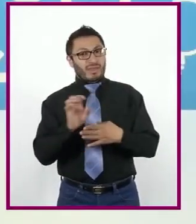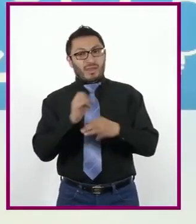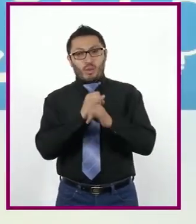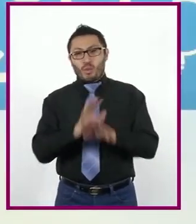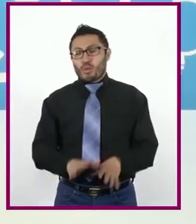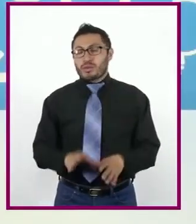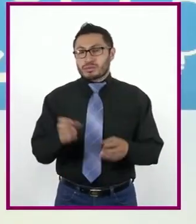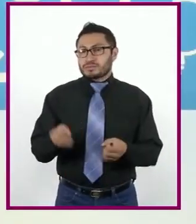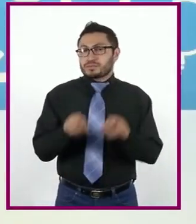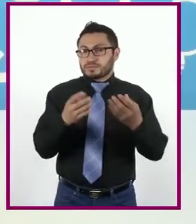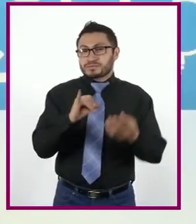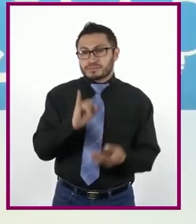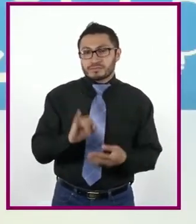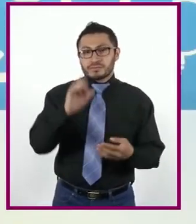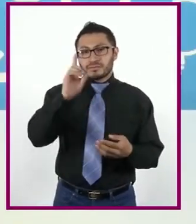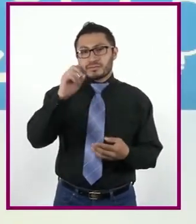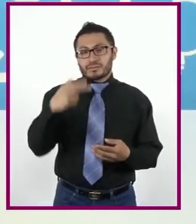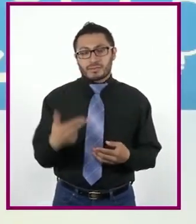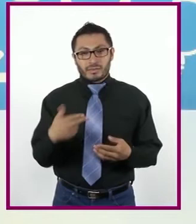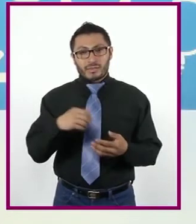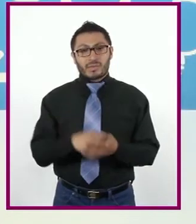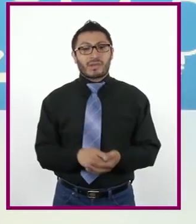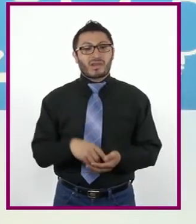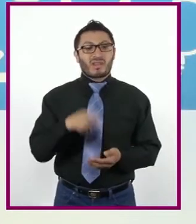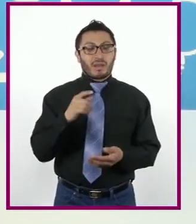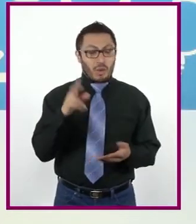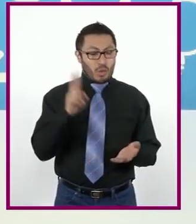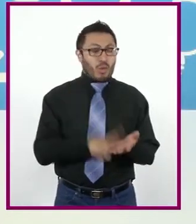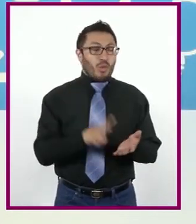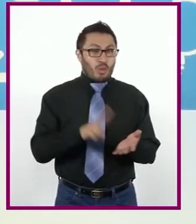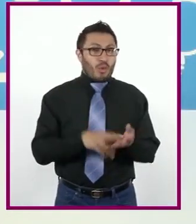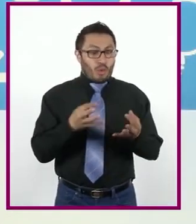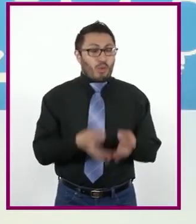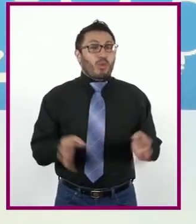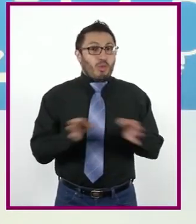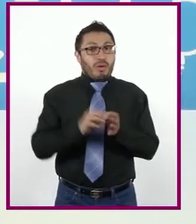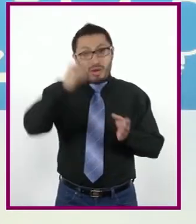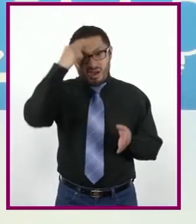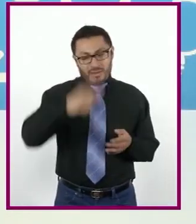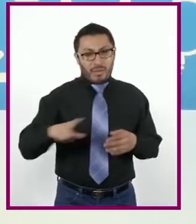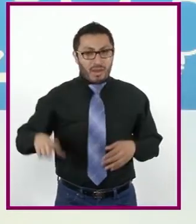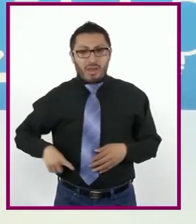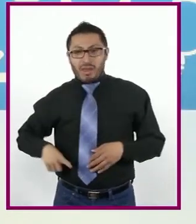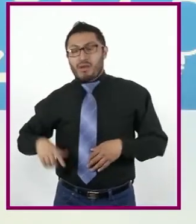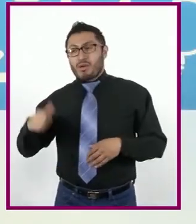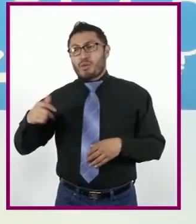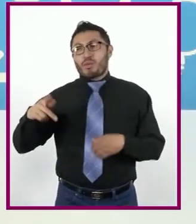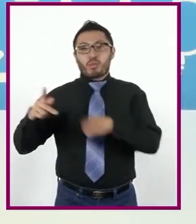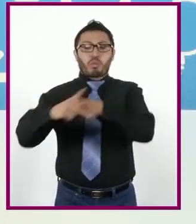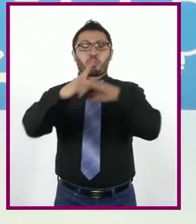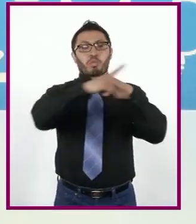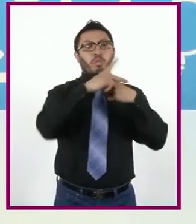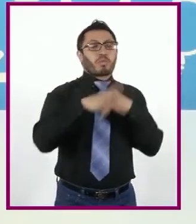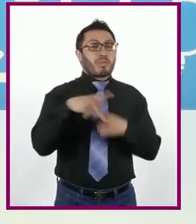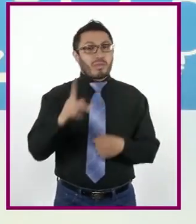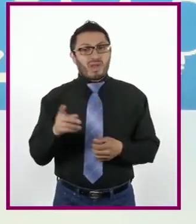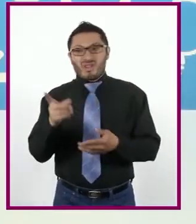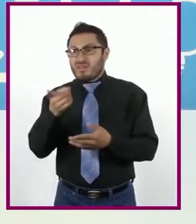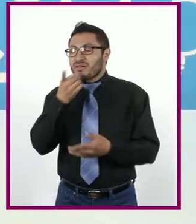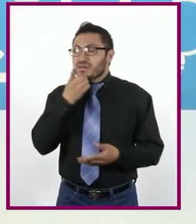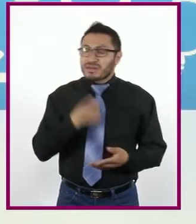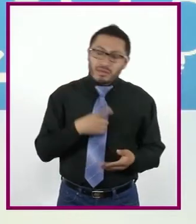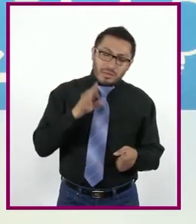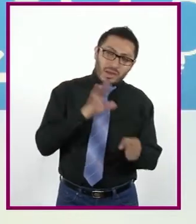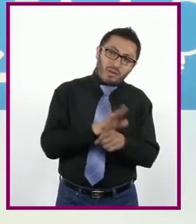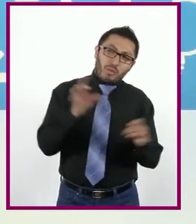proporciona el Índice de Desarrollo Humano es muy valiosa para el gobierno. Pero cuéntenos, profesora, ¿cuál es la situación